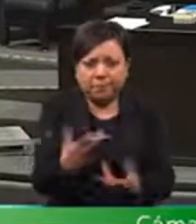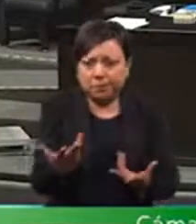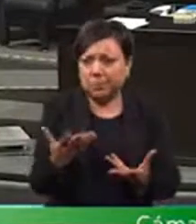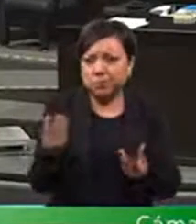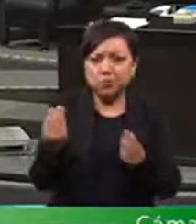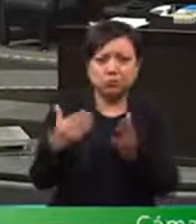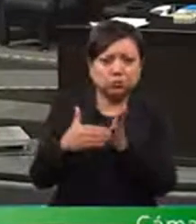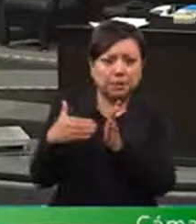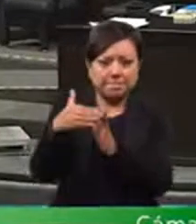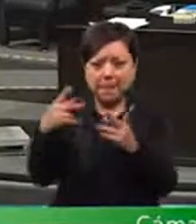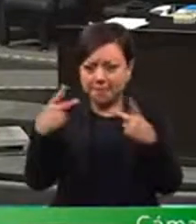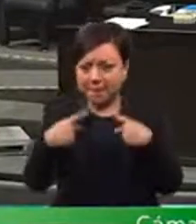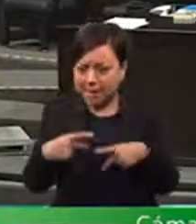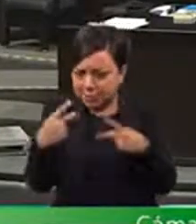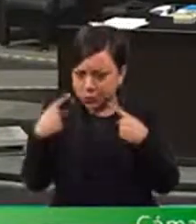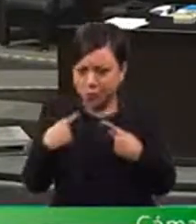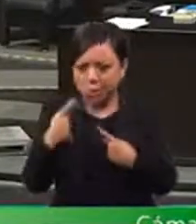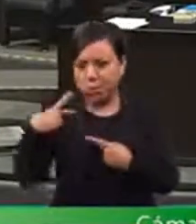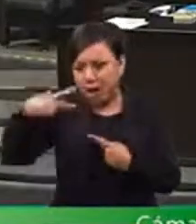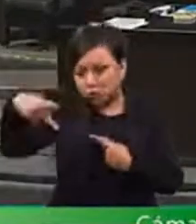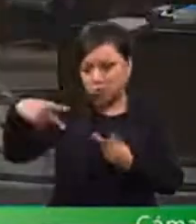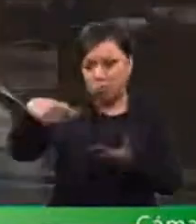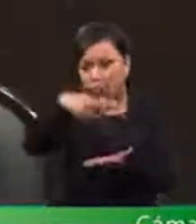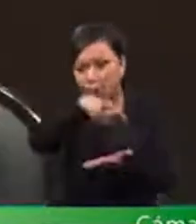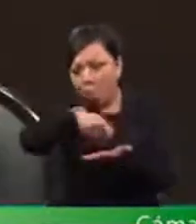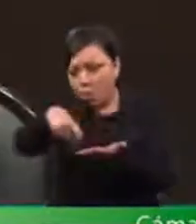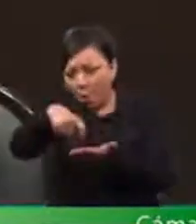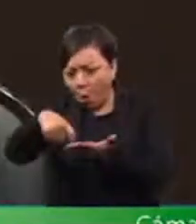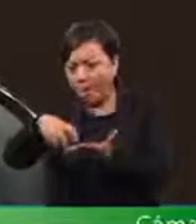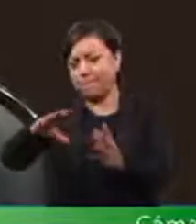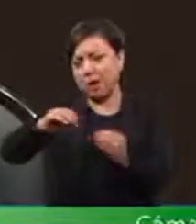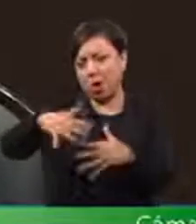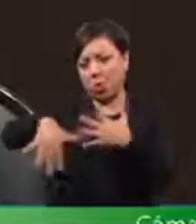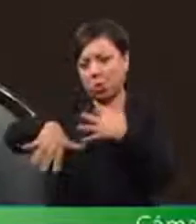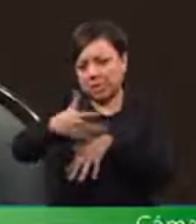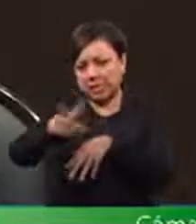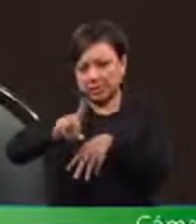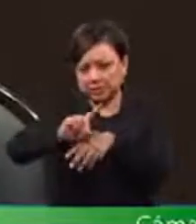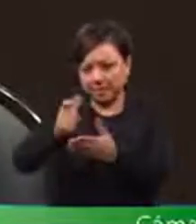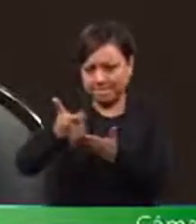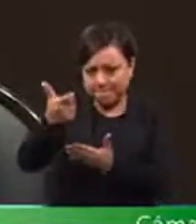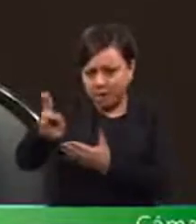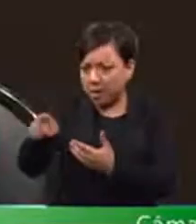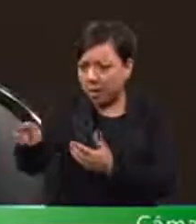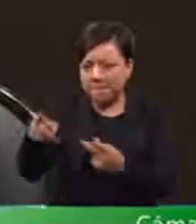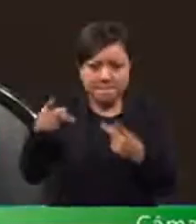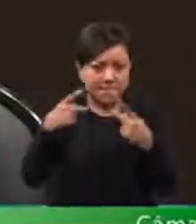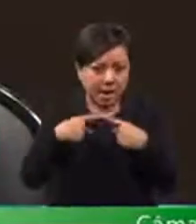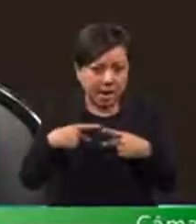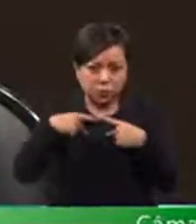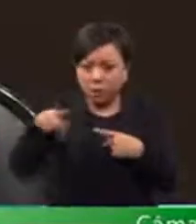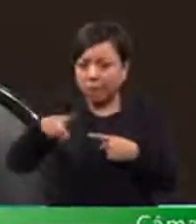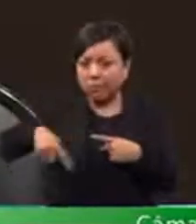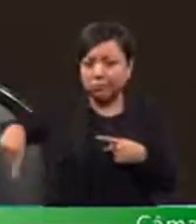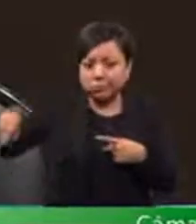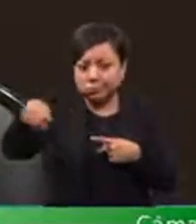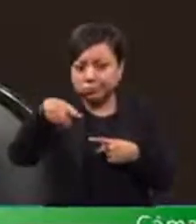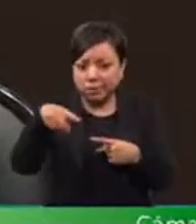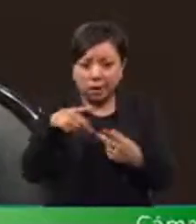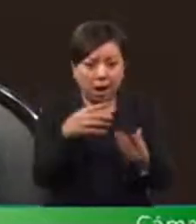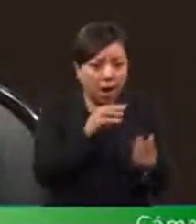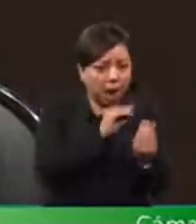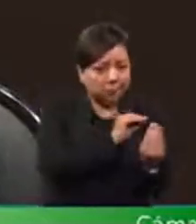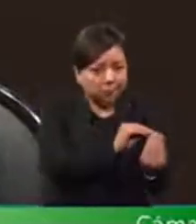que cuando compran cientos de artículos o cuando reciben su quincena, a la gente le interesa poco las